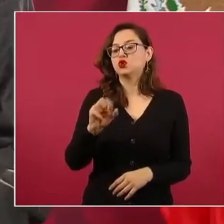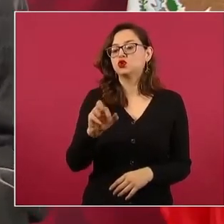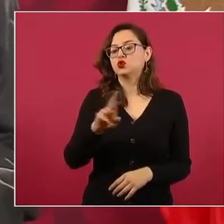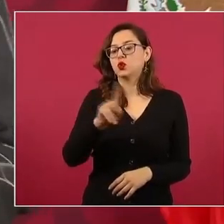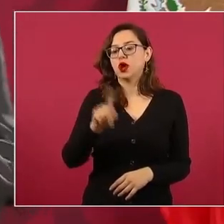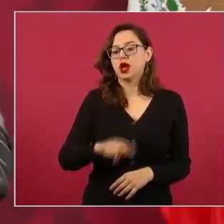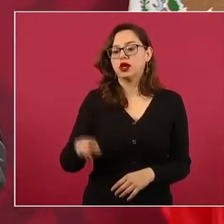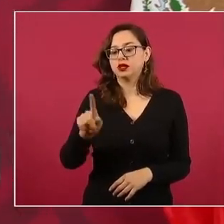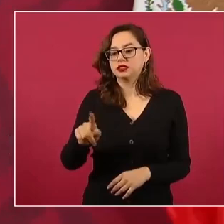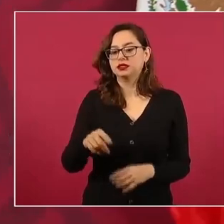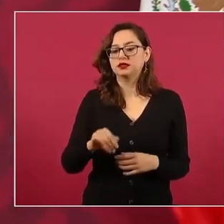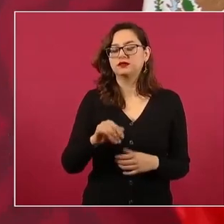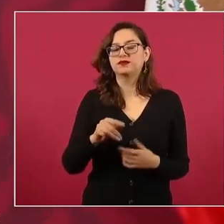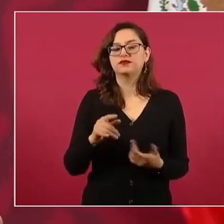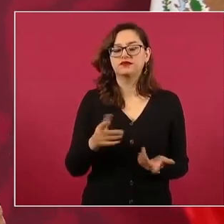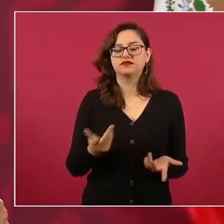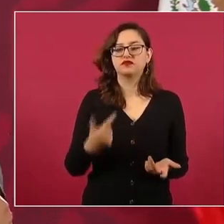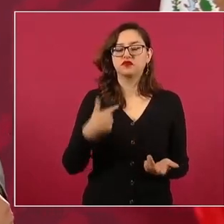todavía nuestro compañero,